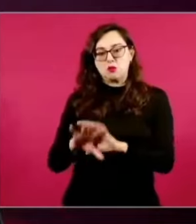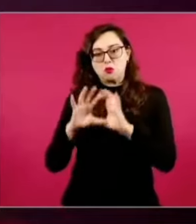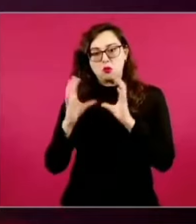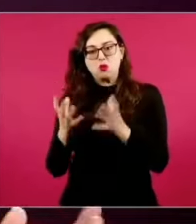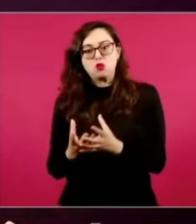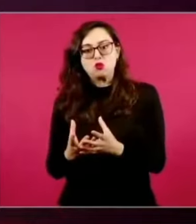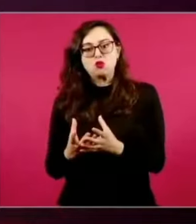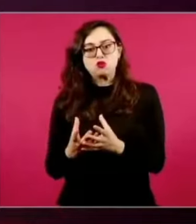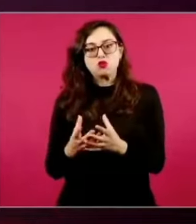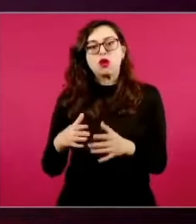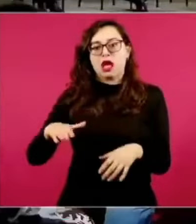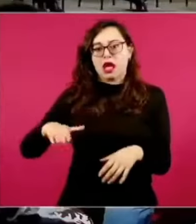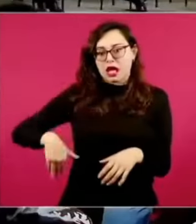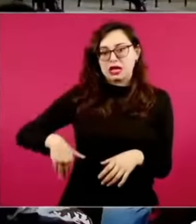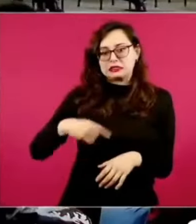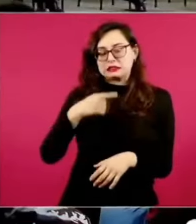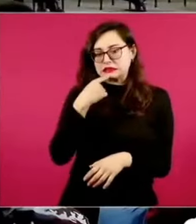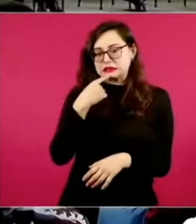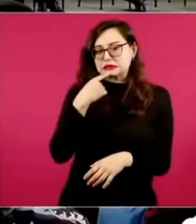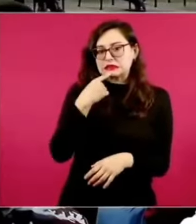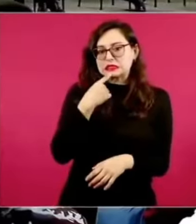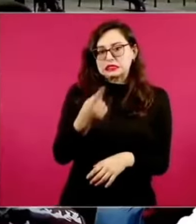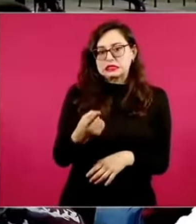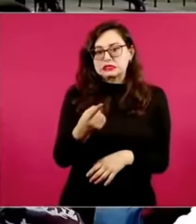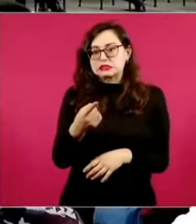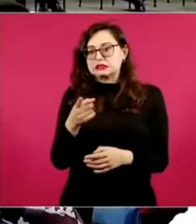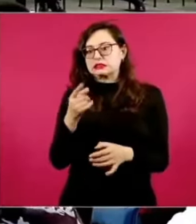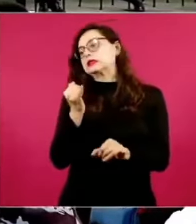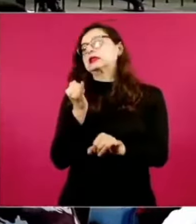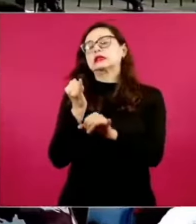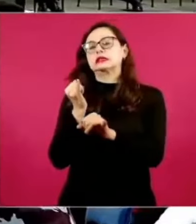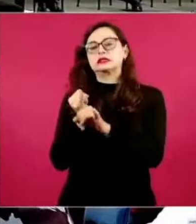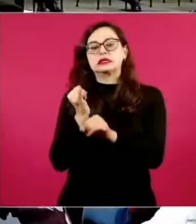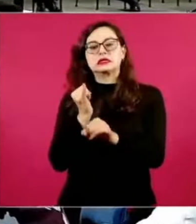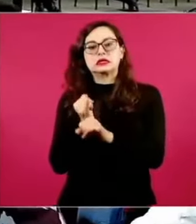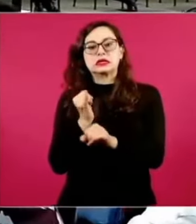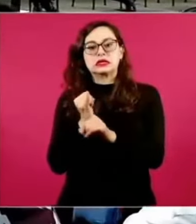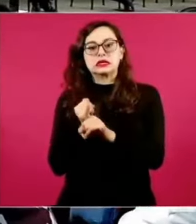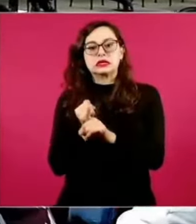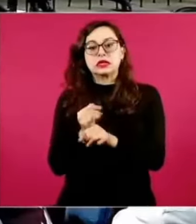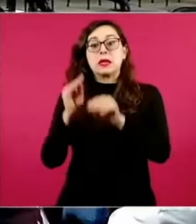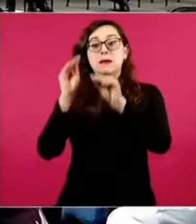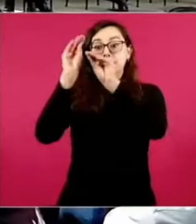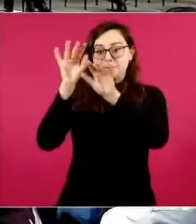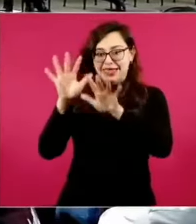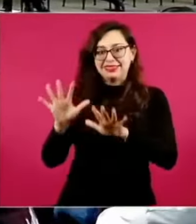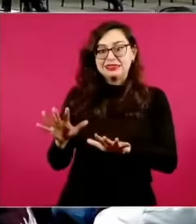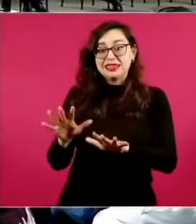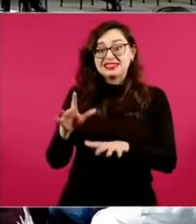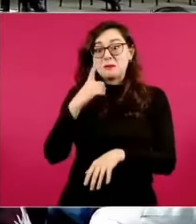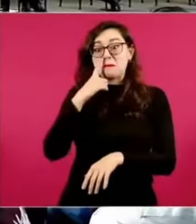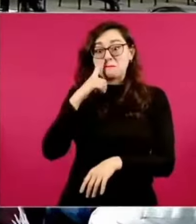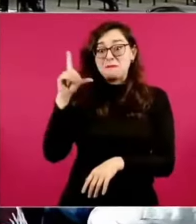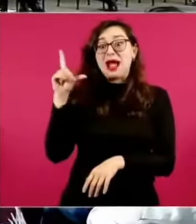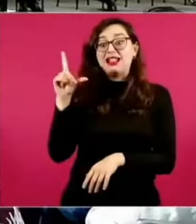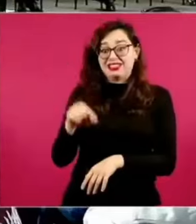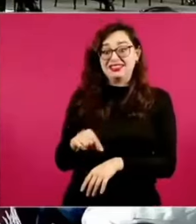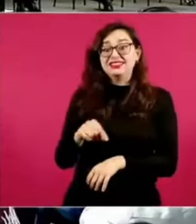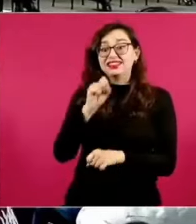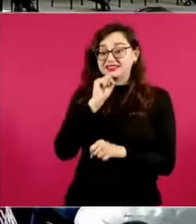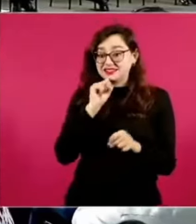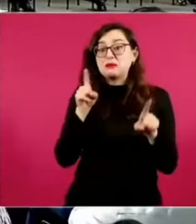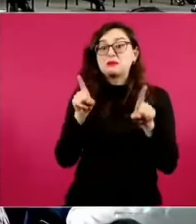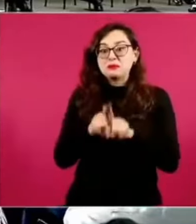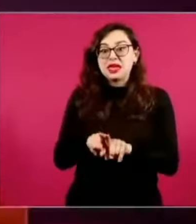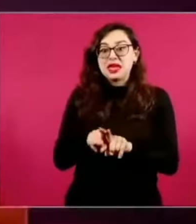como lo decían, el mundo de las redes sociales, benditas y malditas redes sociales, ¿verdad? Porque